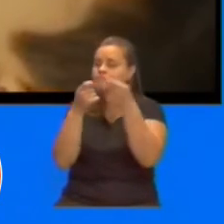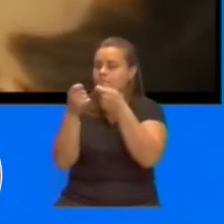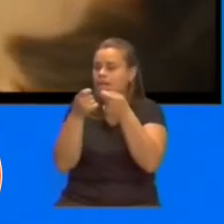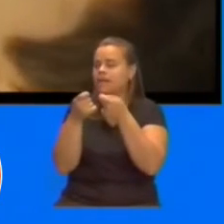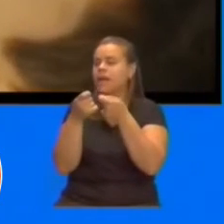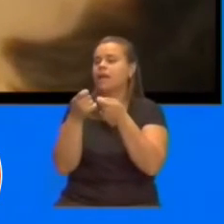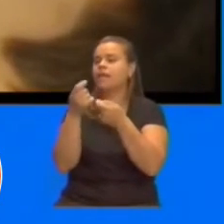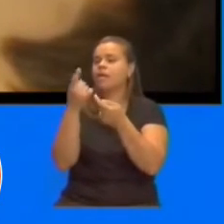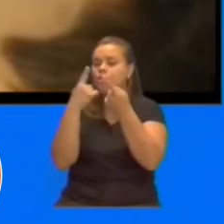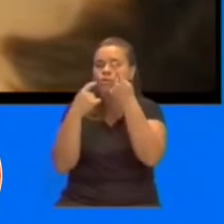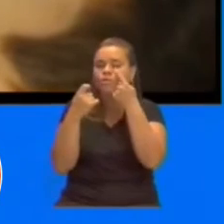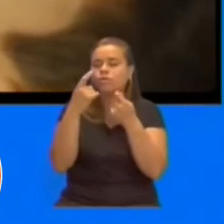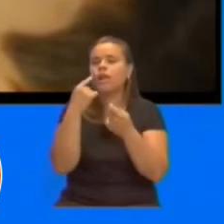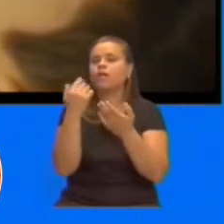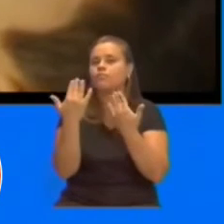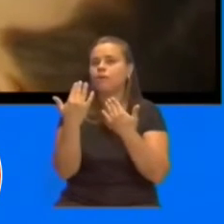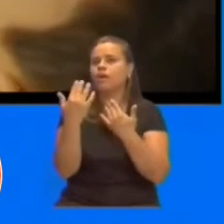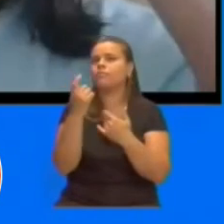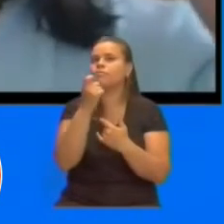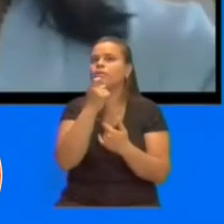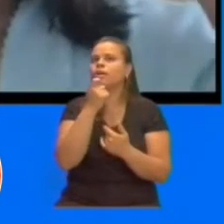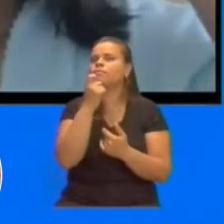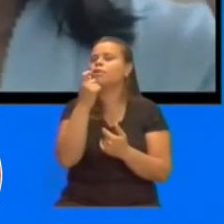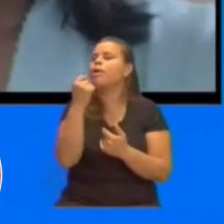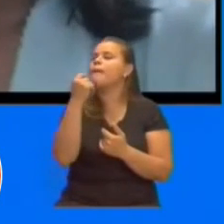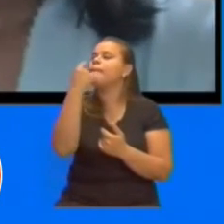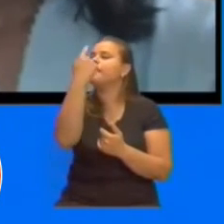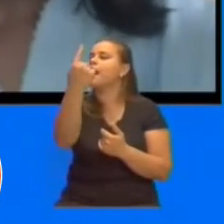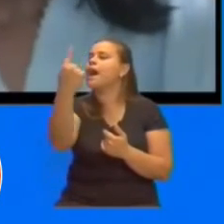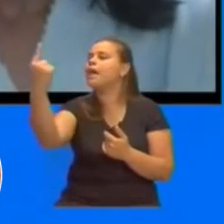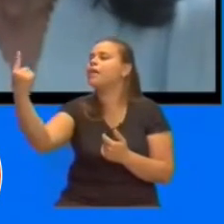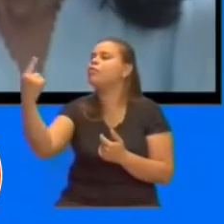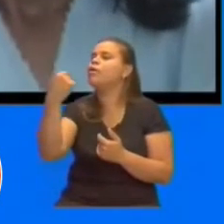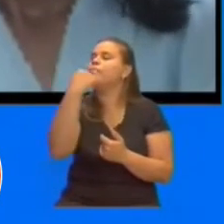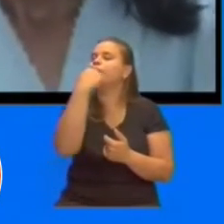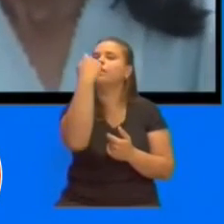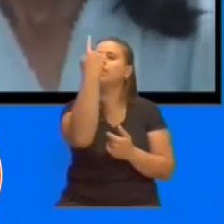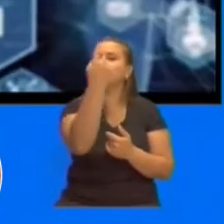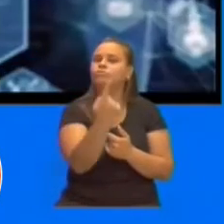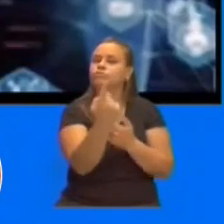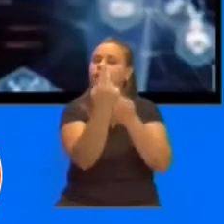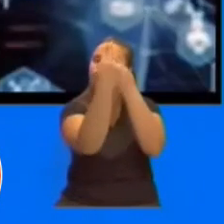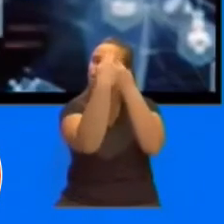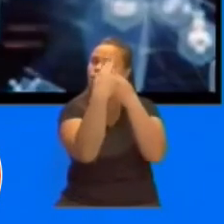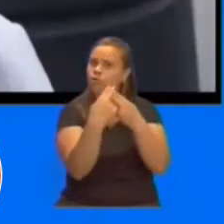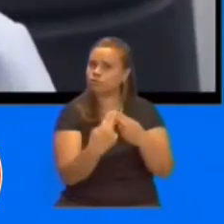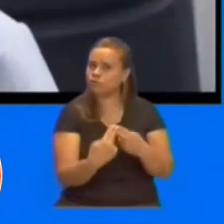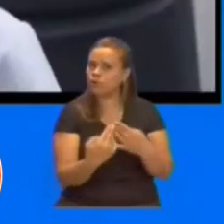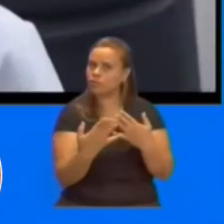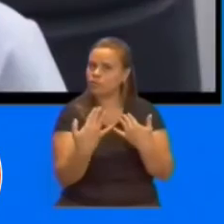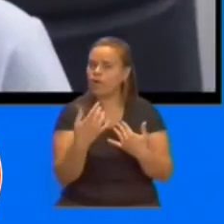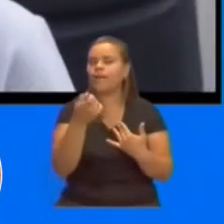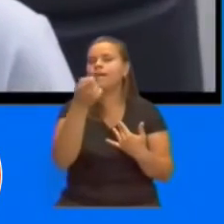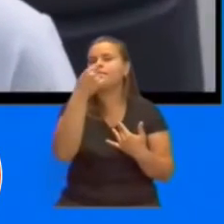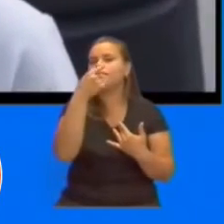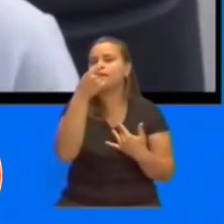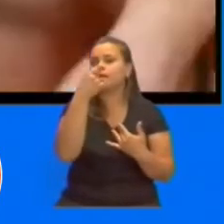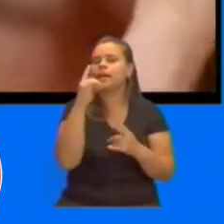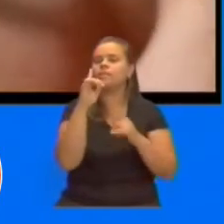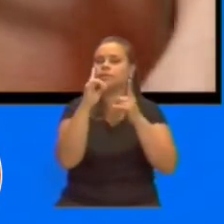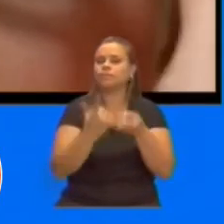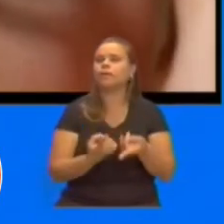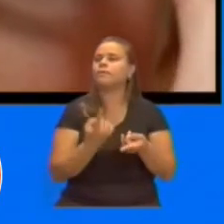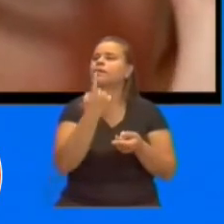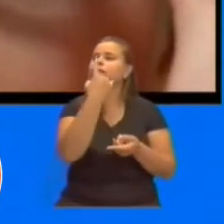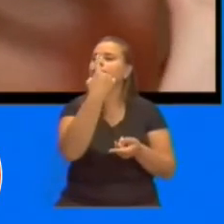consulta por cada uno de los pacientes, el tema de los medicamentos e insumos suministrados por pacientes,